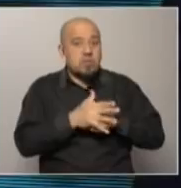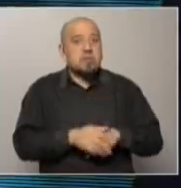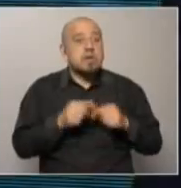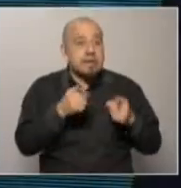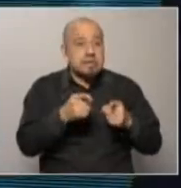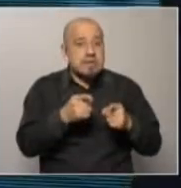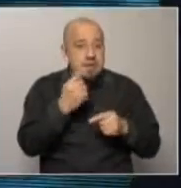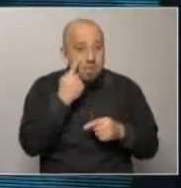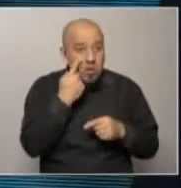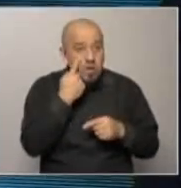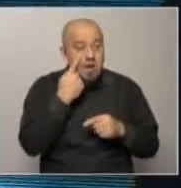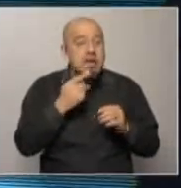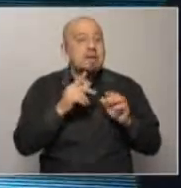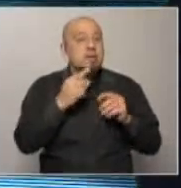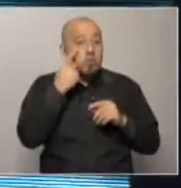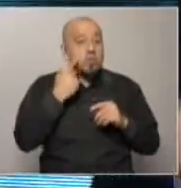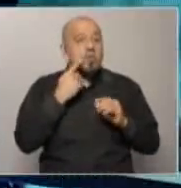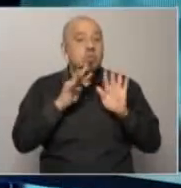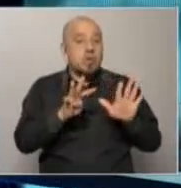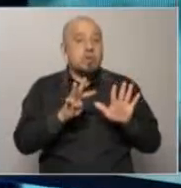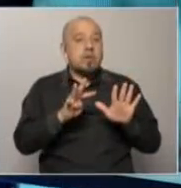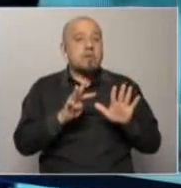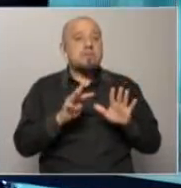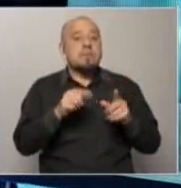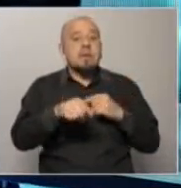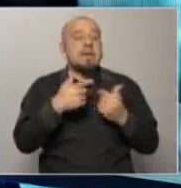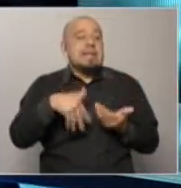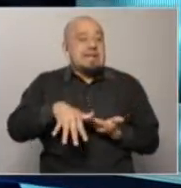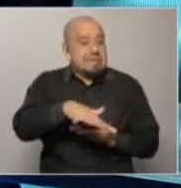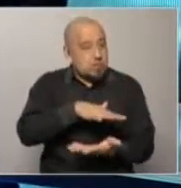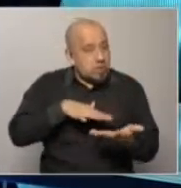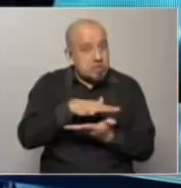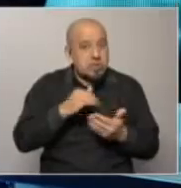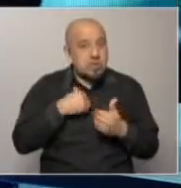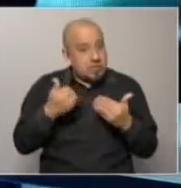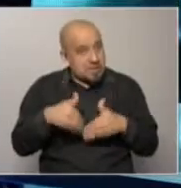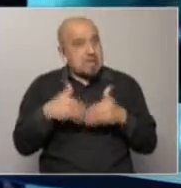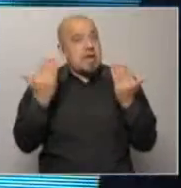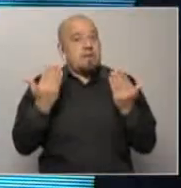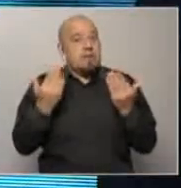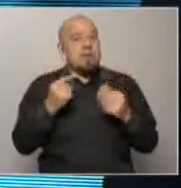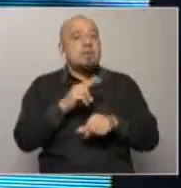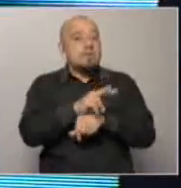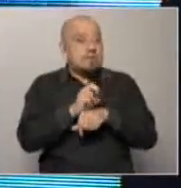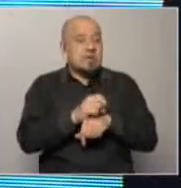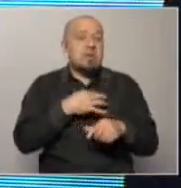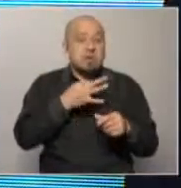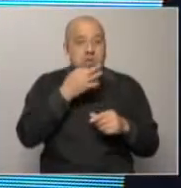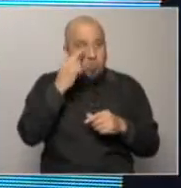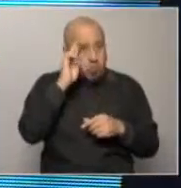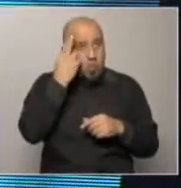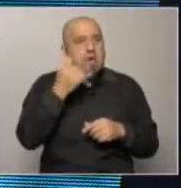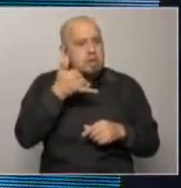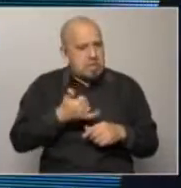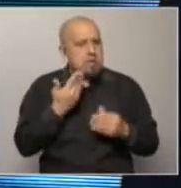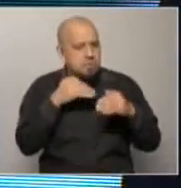la prueba del 9 de que la estrategia gradualista y primero que la situación no era tan grave en términos fiscales como se creía que Uruguay tenía